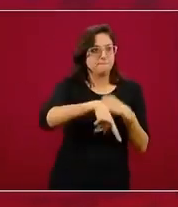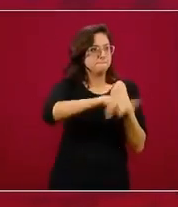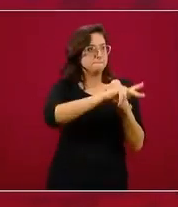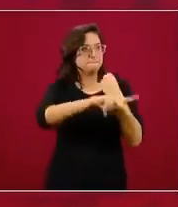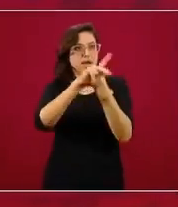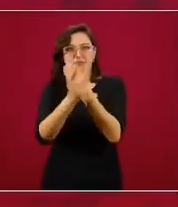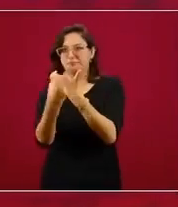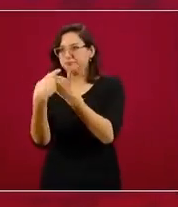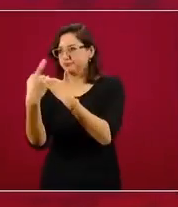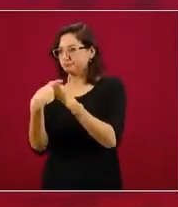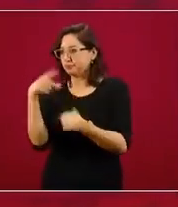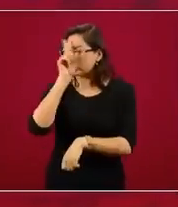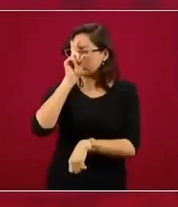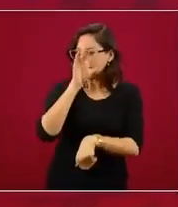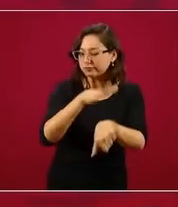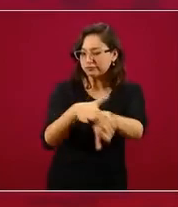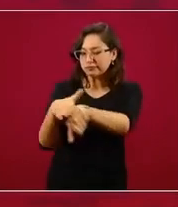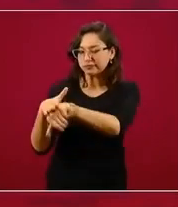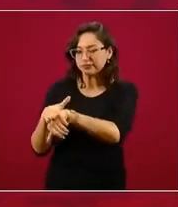de la organización.